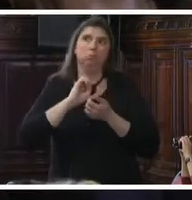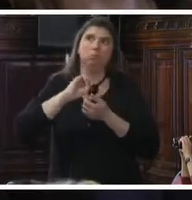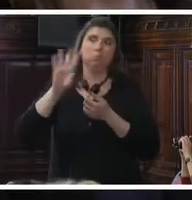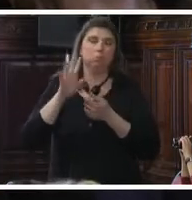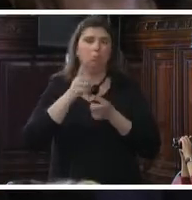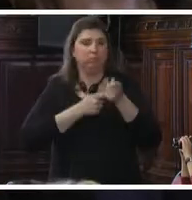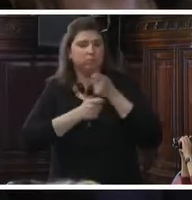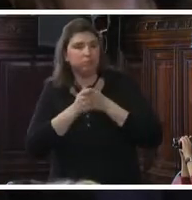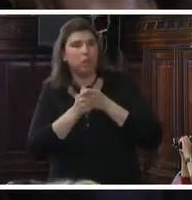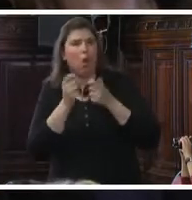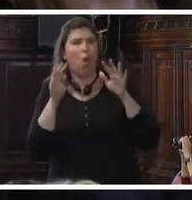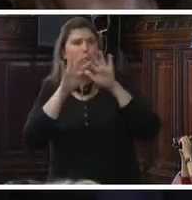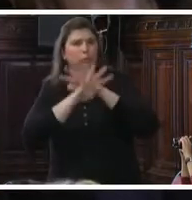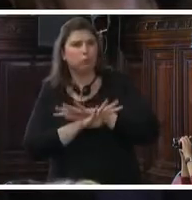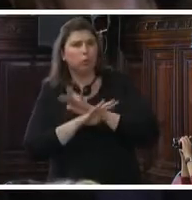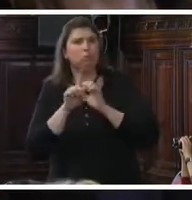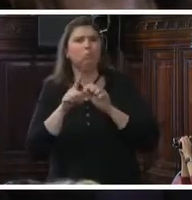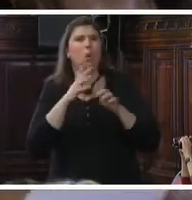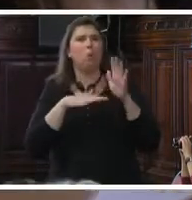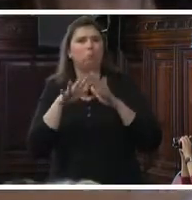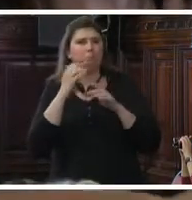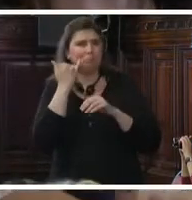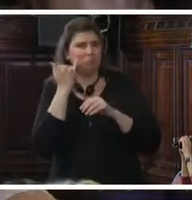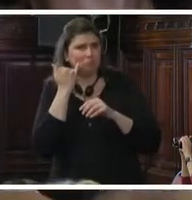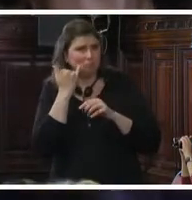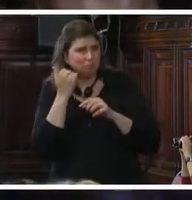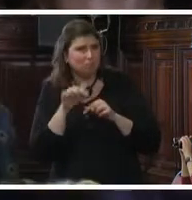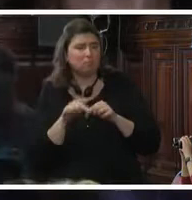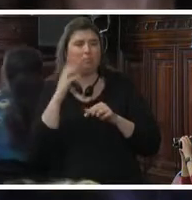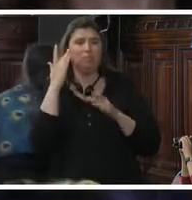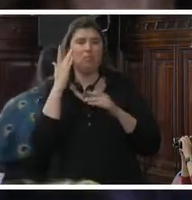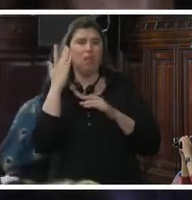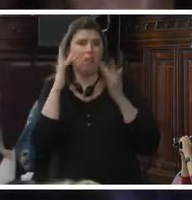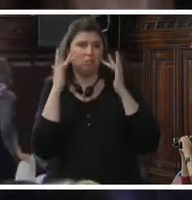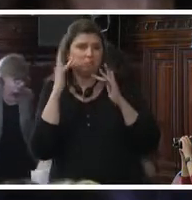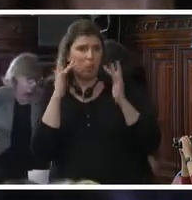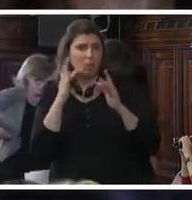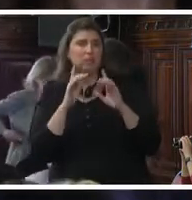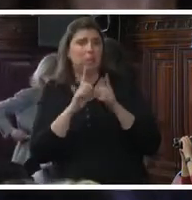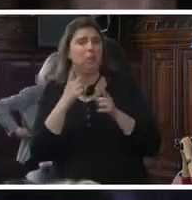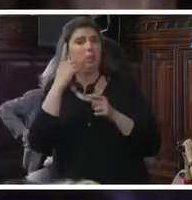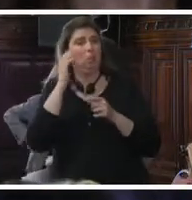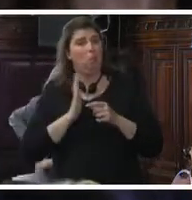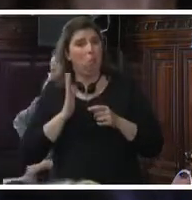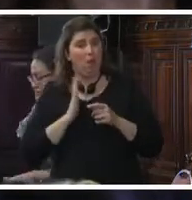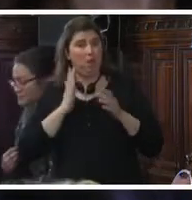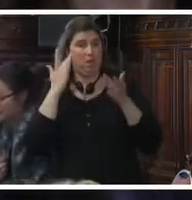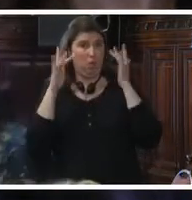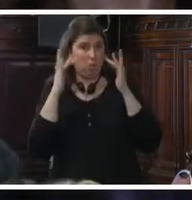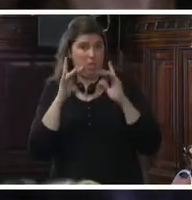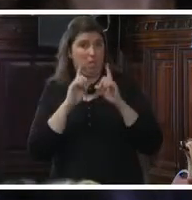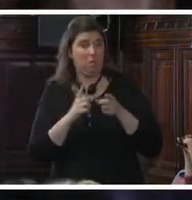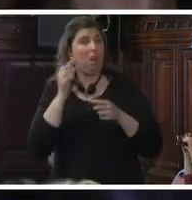la explotación sexual, la naturalización de la mercantilización de la niñez y adolescencia, en especial de mujeres adolescentes,